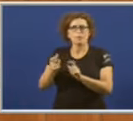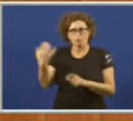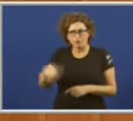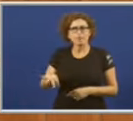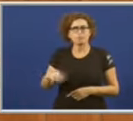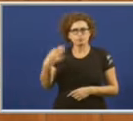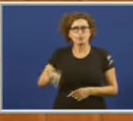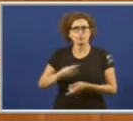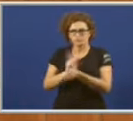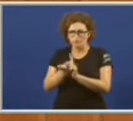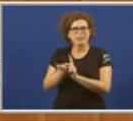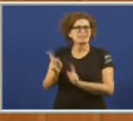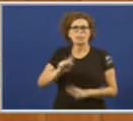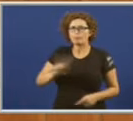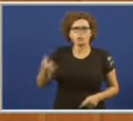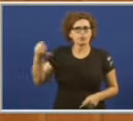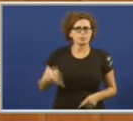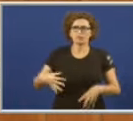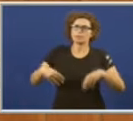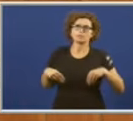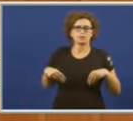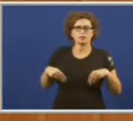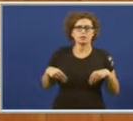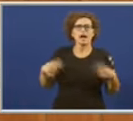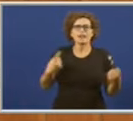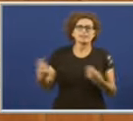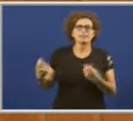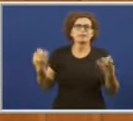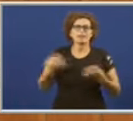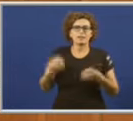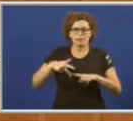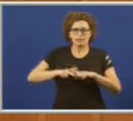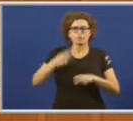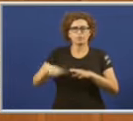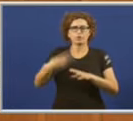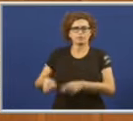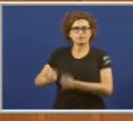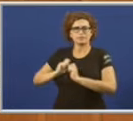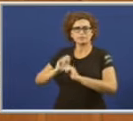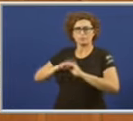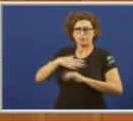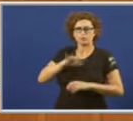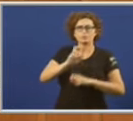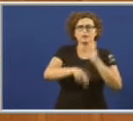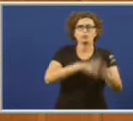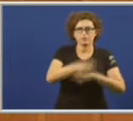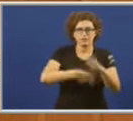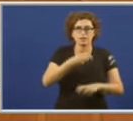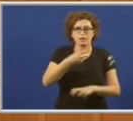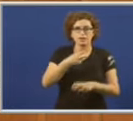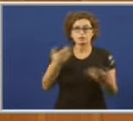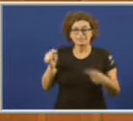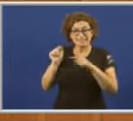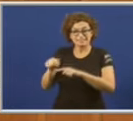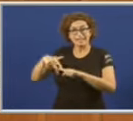nin debemos aceptar e para iso precisamos as ferramentas políticas que nos permitan facelo e iso iso